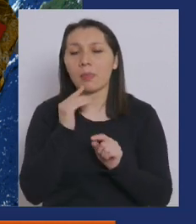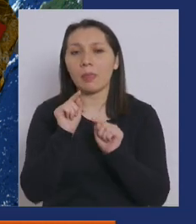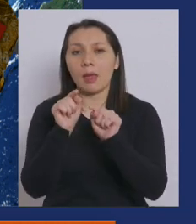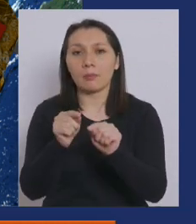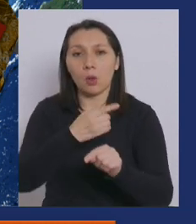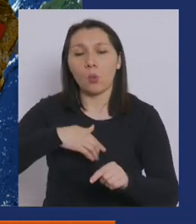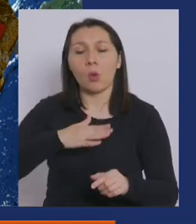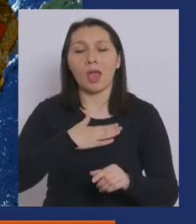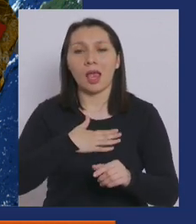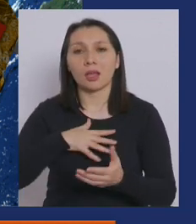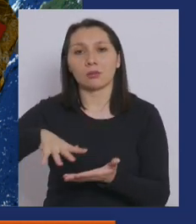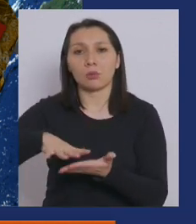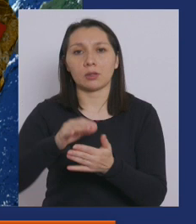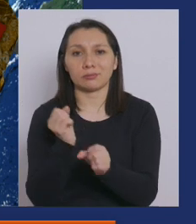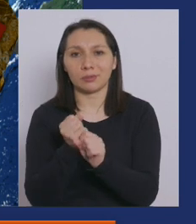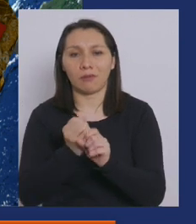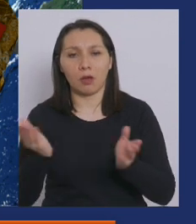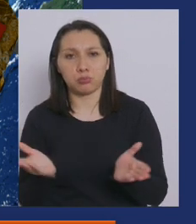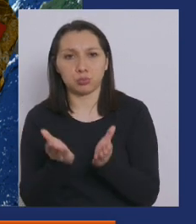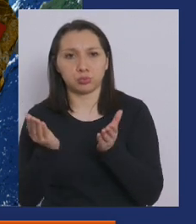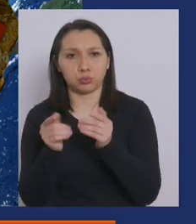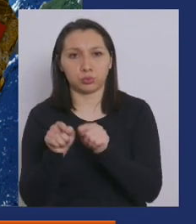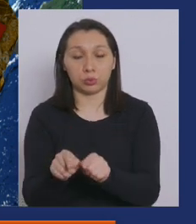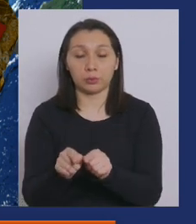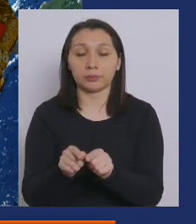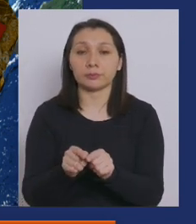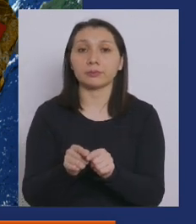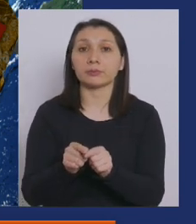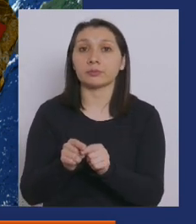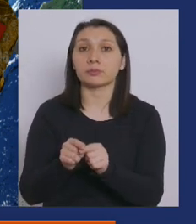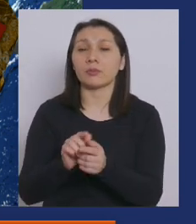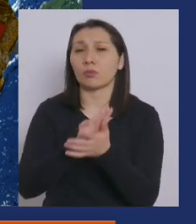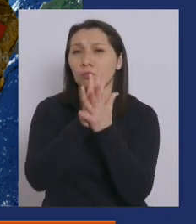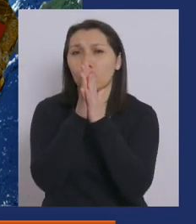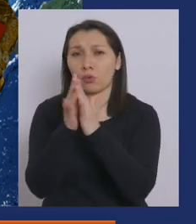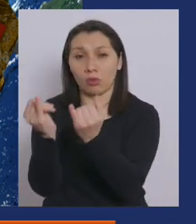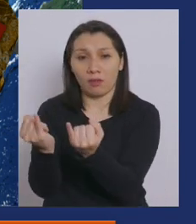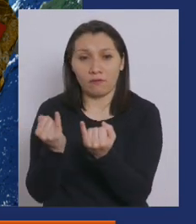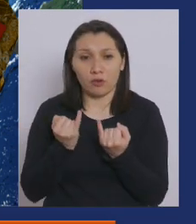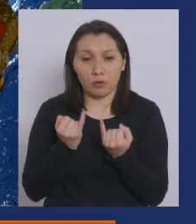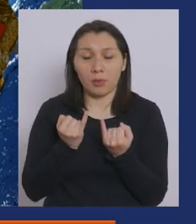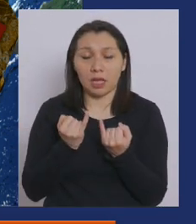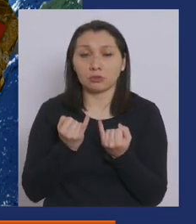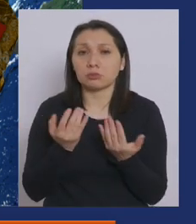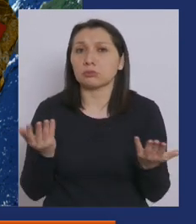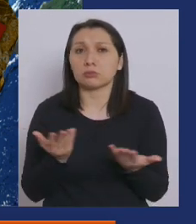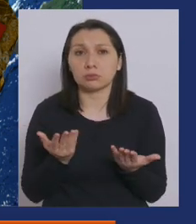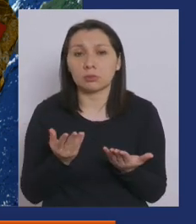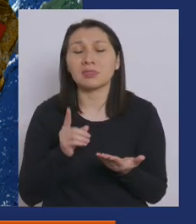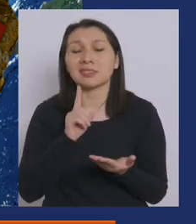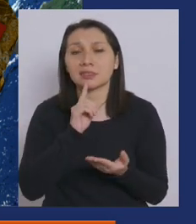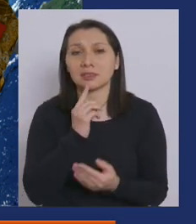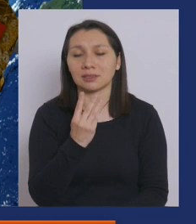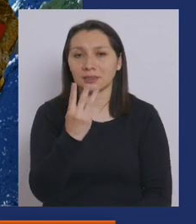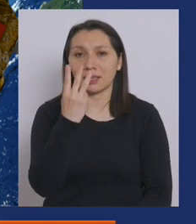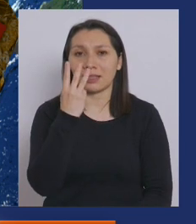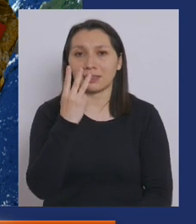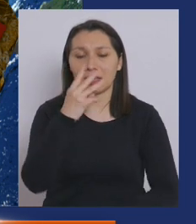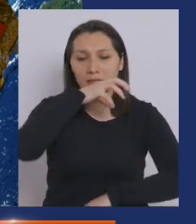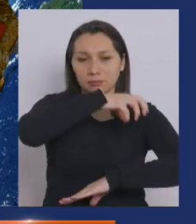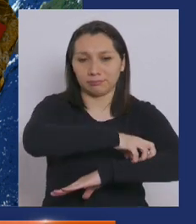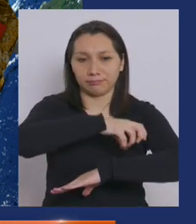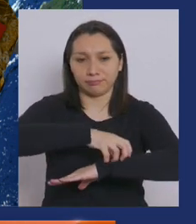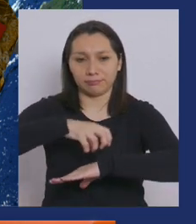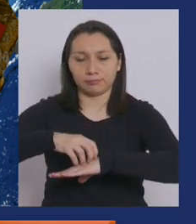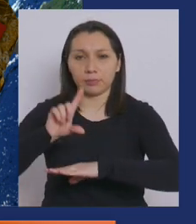nuestro sector productivo. Para la recepción de toda esta información vamos a disponer de tres estaciones